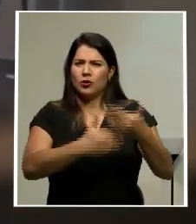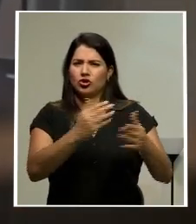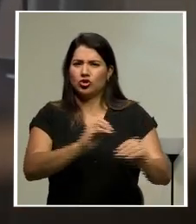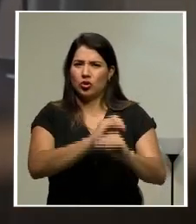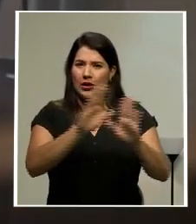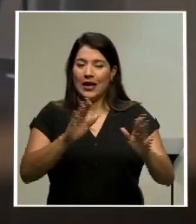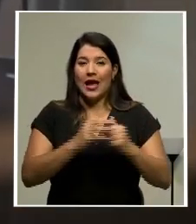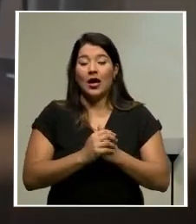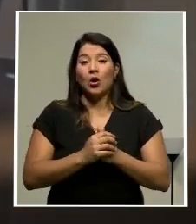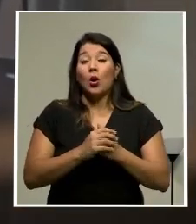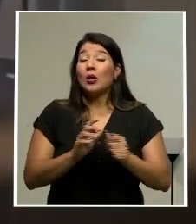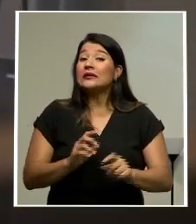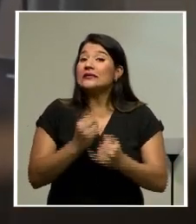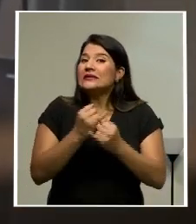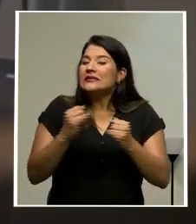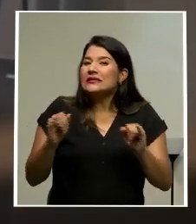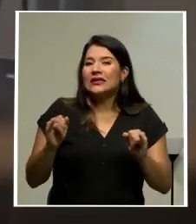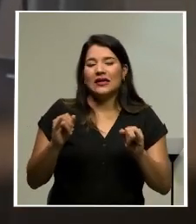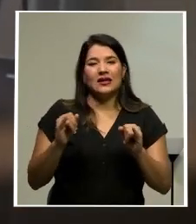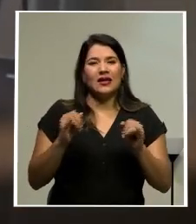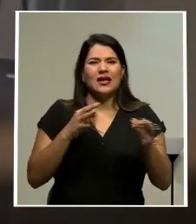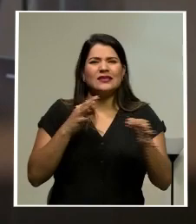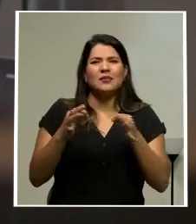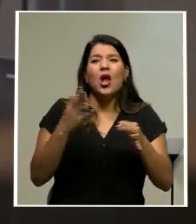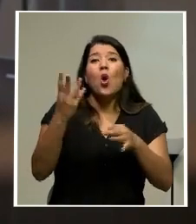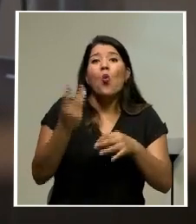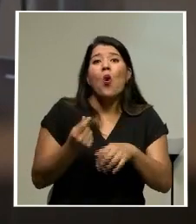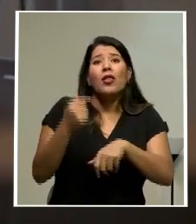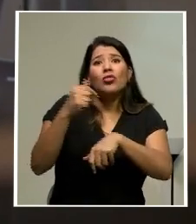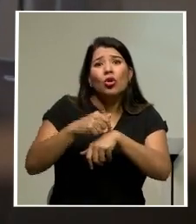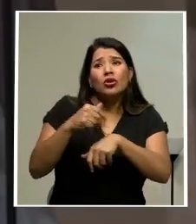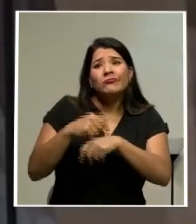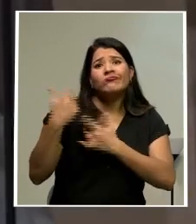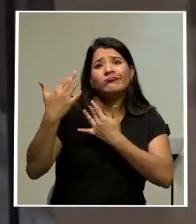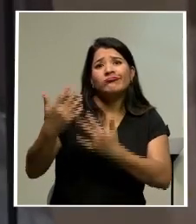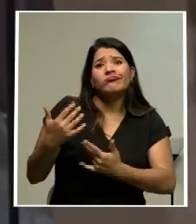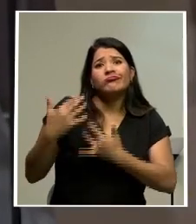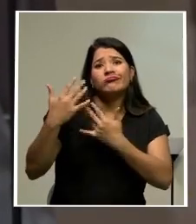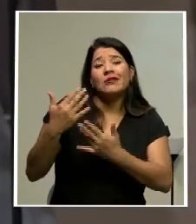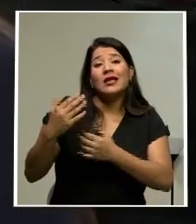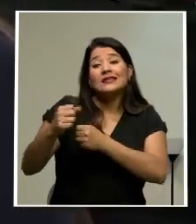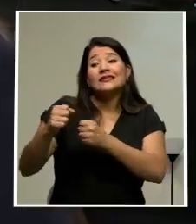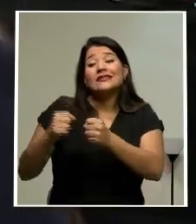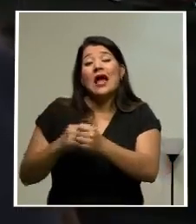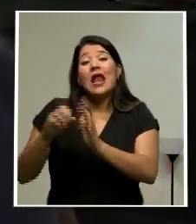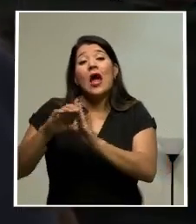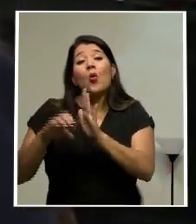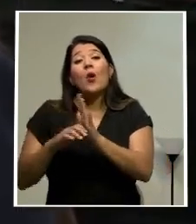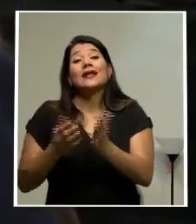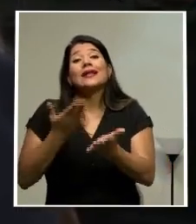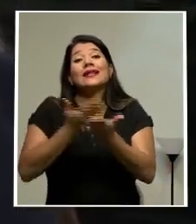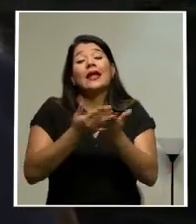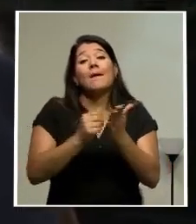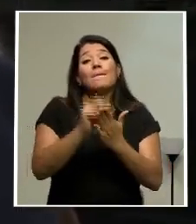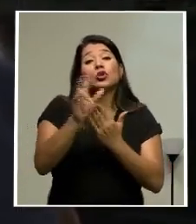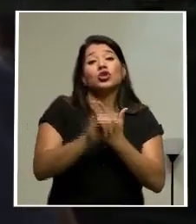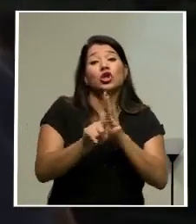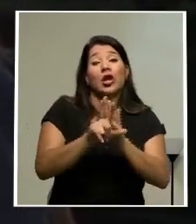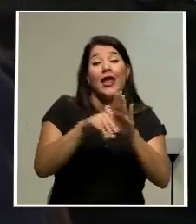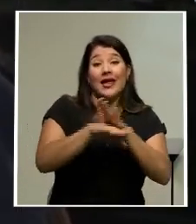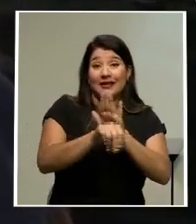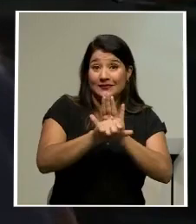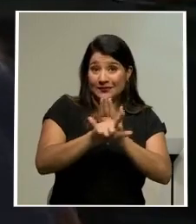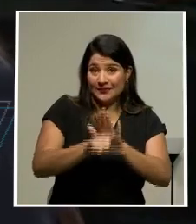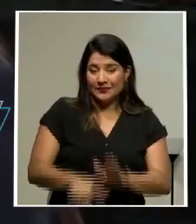ley. Lo anterior sin entrar en detalle de en cuánto tiempo llegará el proyecto de ley al plenario. Es importante señalar que la Asamblea no